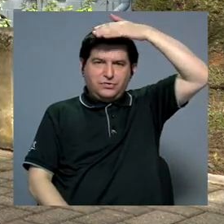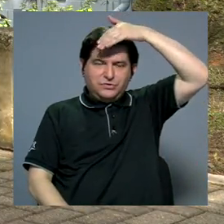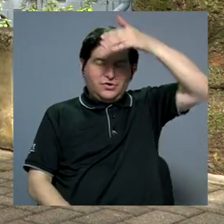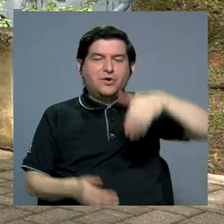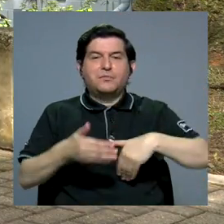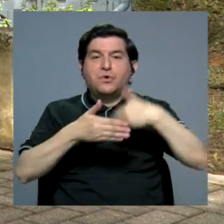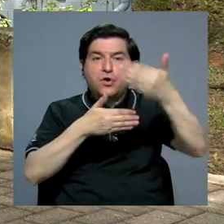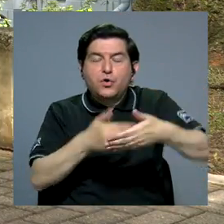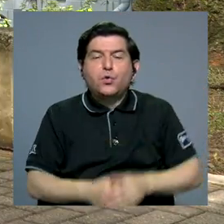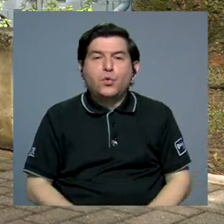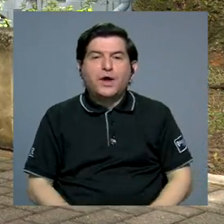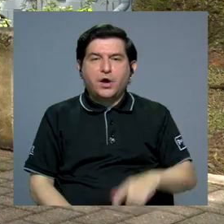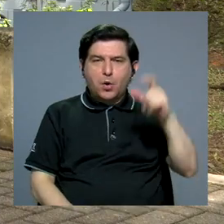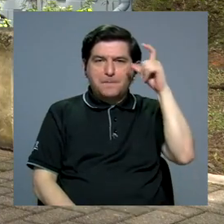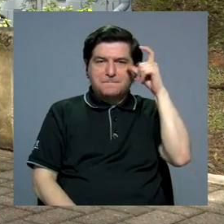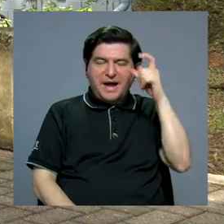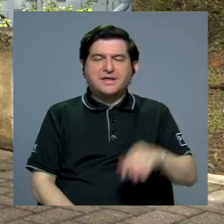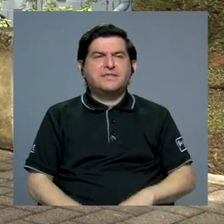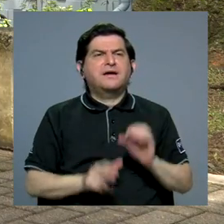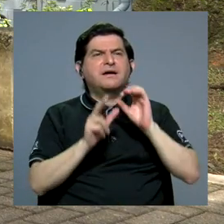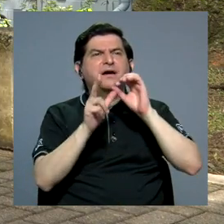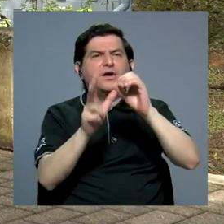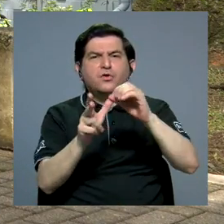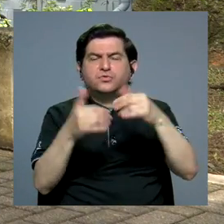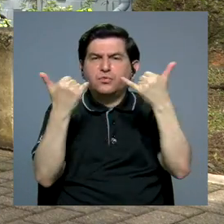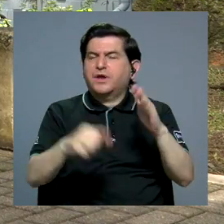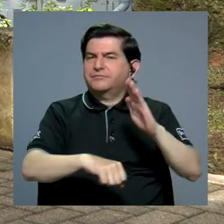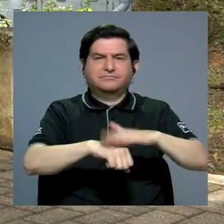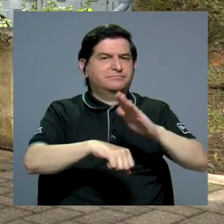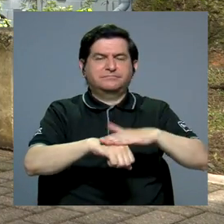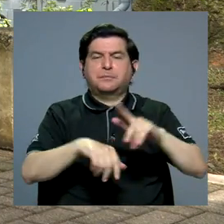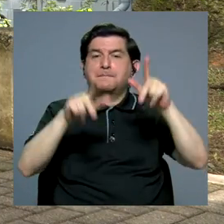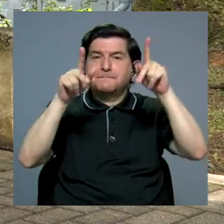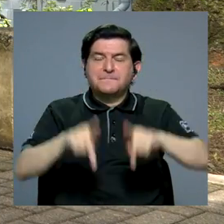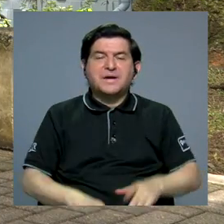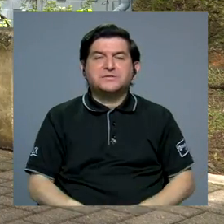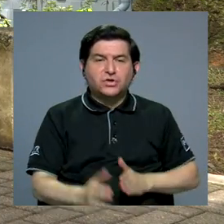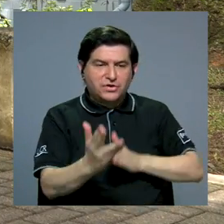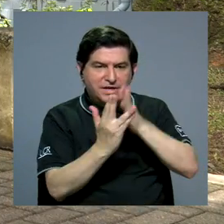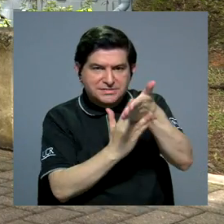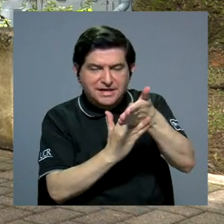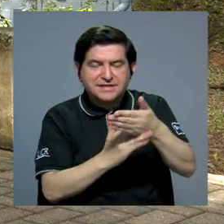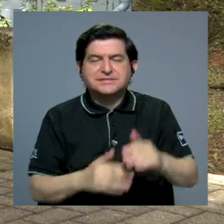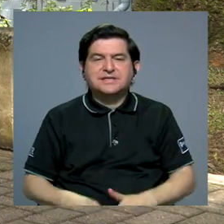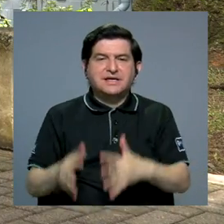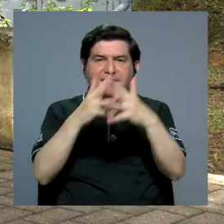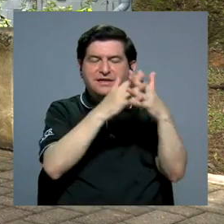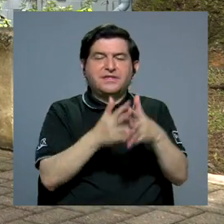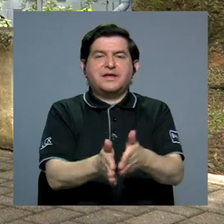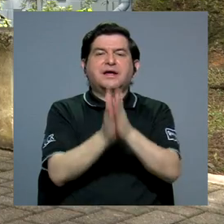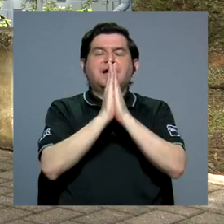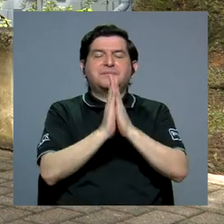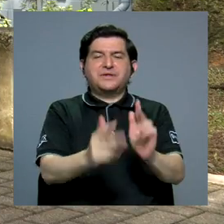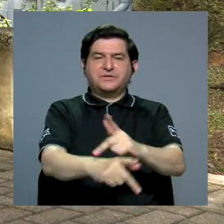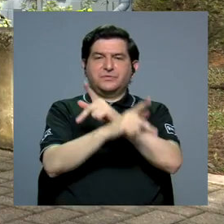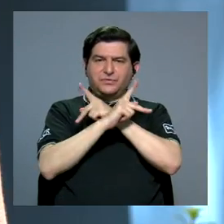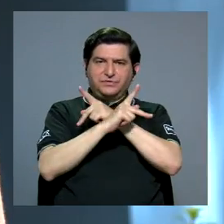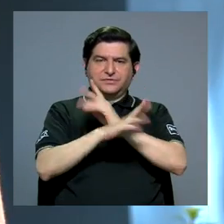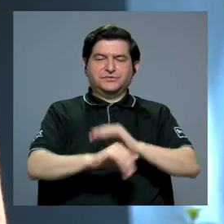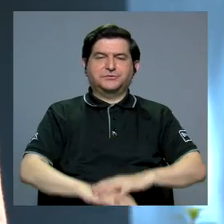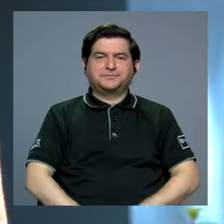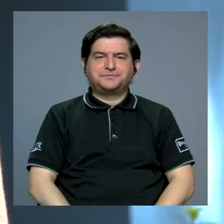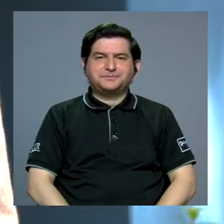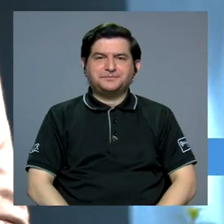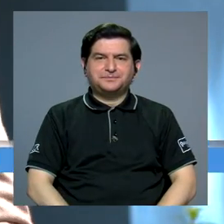Biden, recientemente en octubre, de ya no permitir que las personas ingresen al territorio estadounidense a solicitar asilo, ¿verdad?